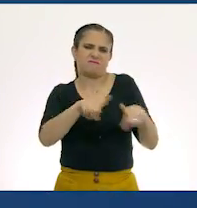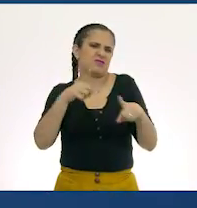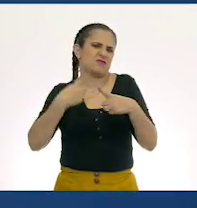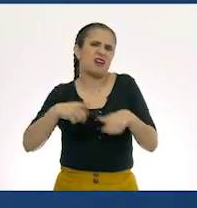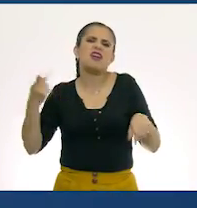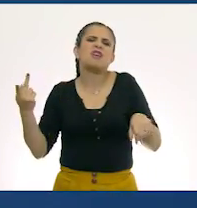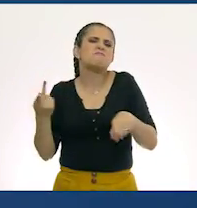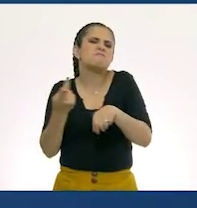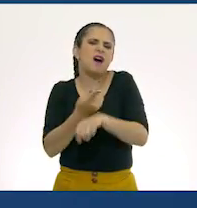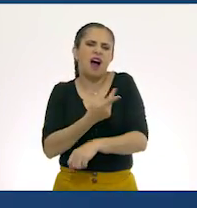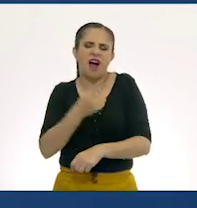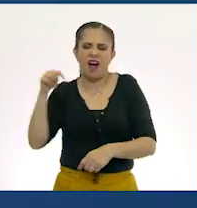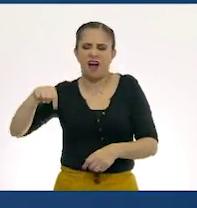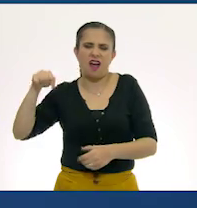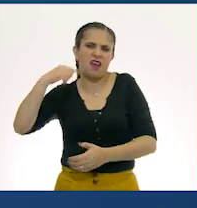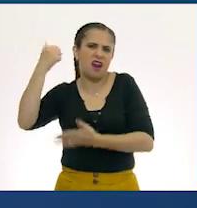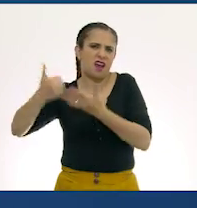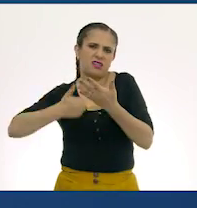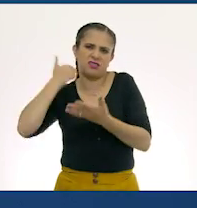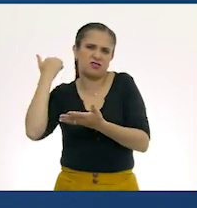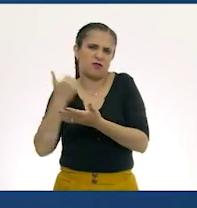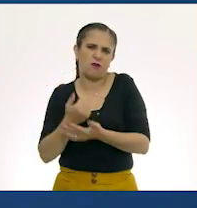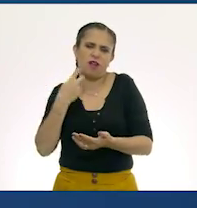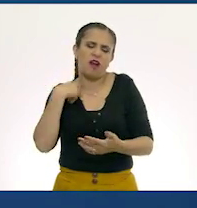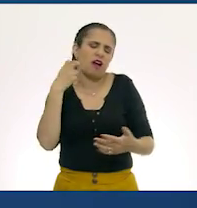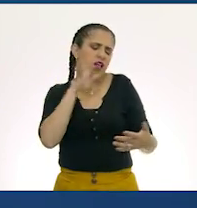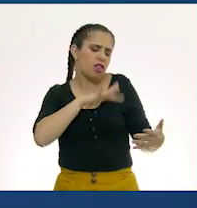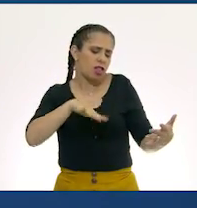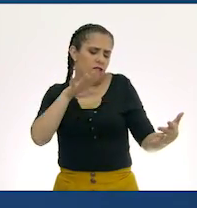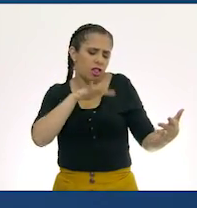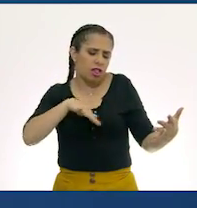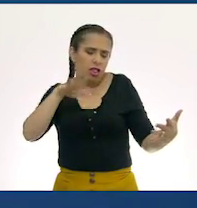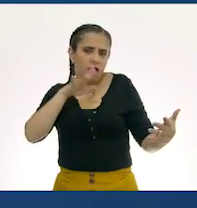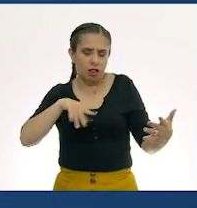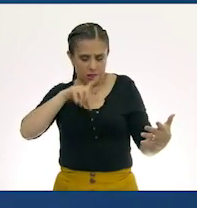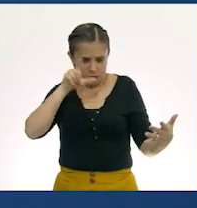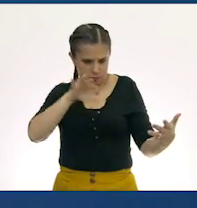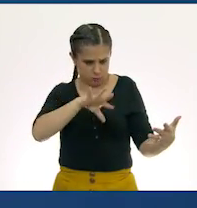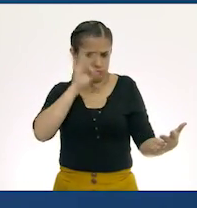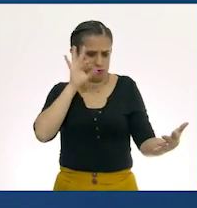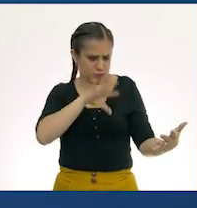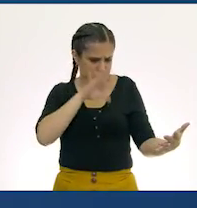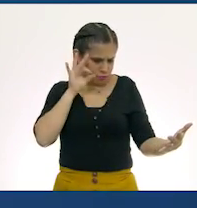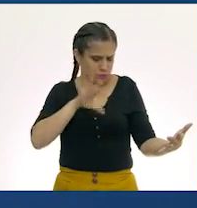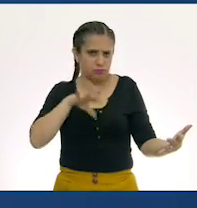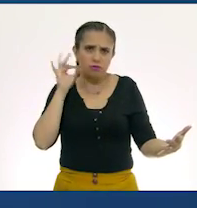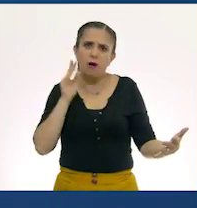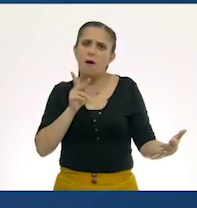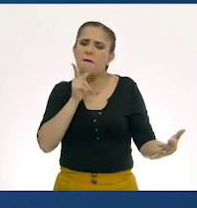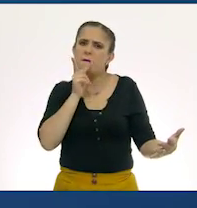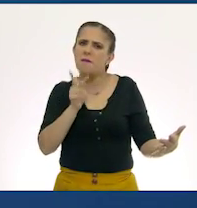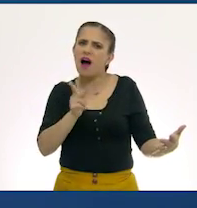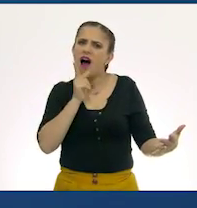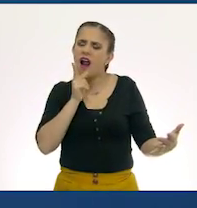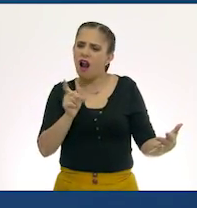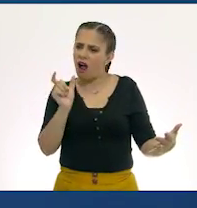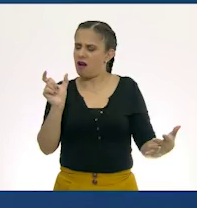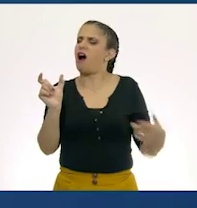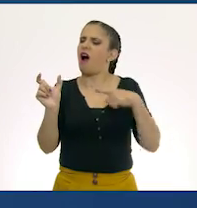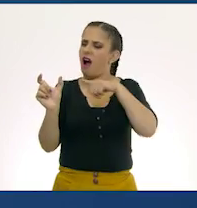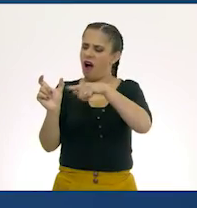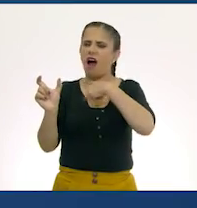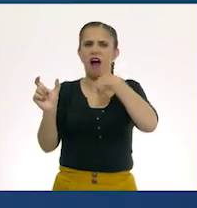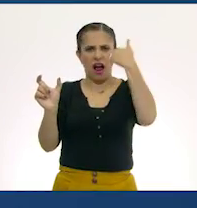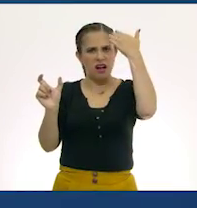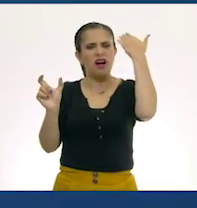en nuestra ciudad. Y de pronto me encontré unas palabras que me parecieron muy familiares.